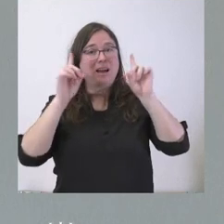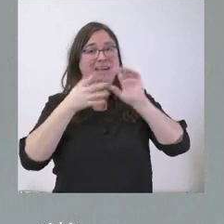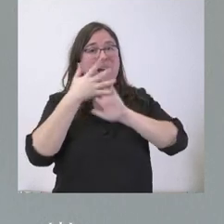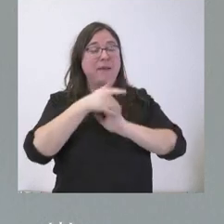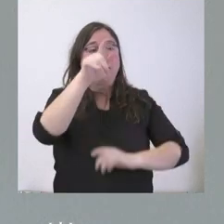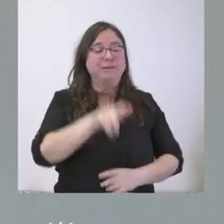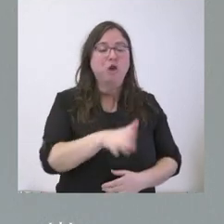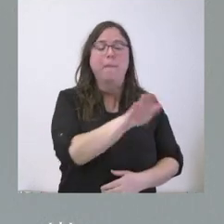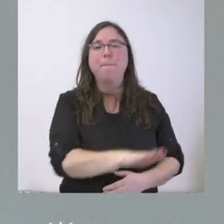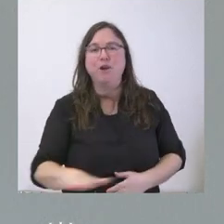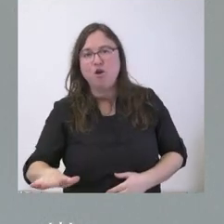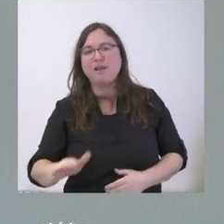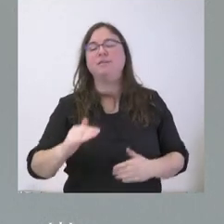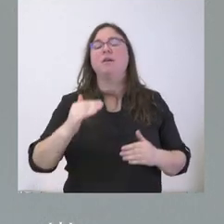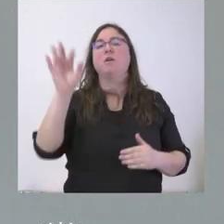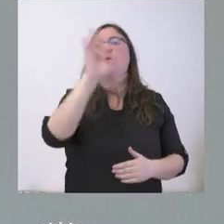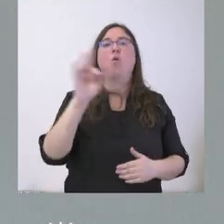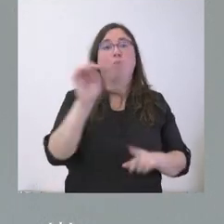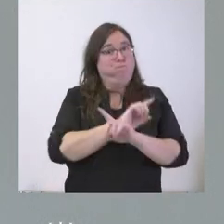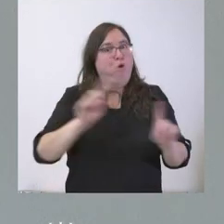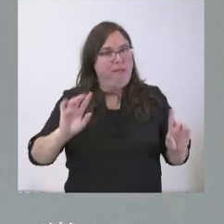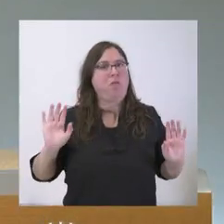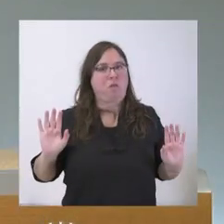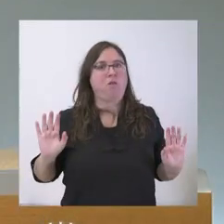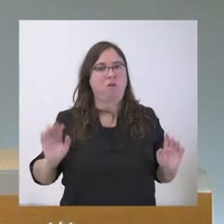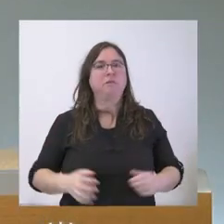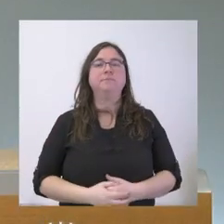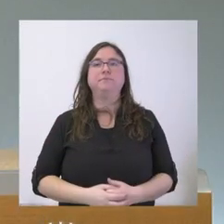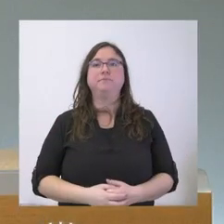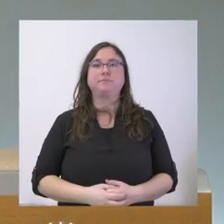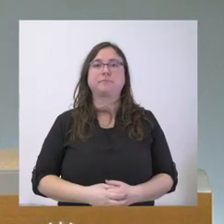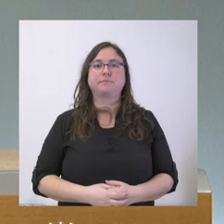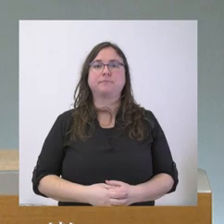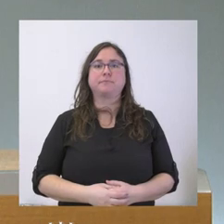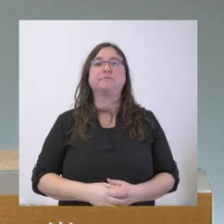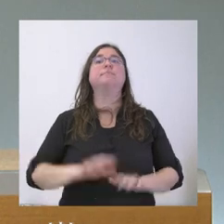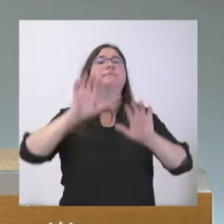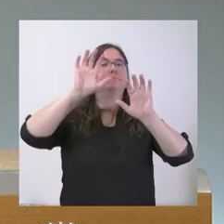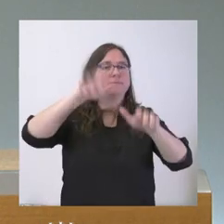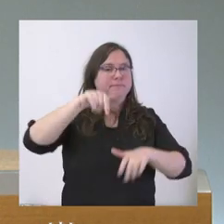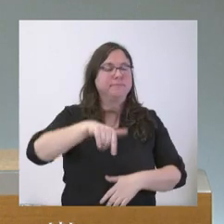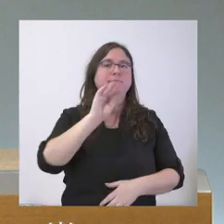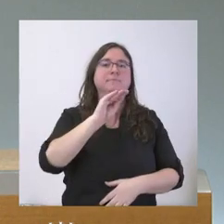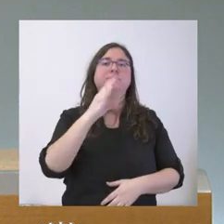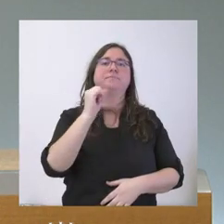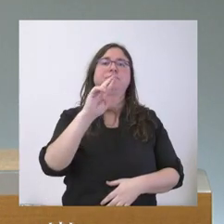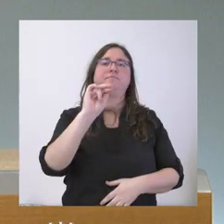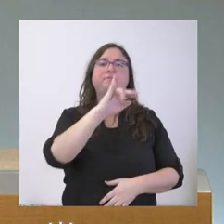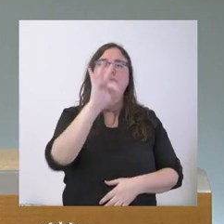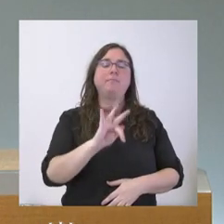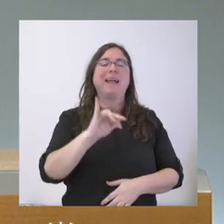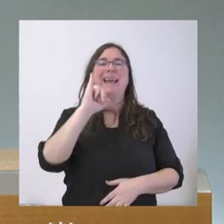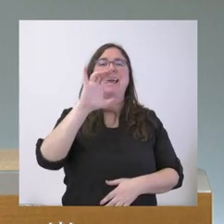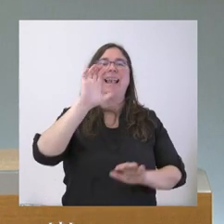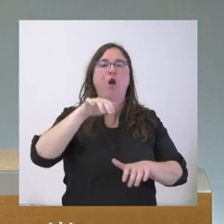vulnerables o menores, no solamente limitado, sino prohibido. Y desde León pregunta hoy César Fernández, de León.